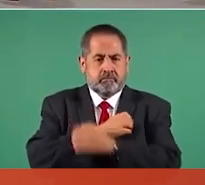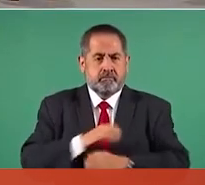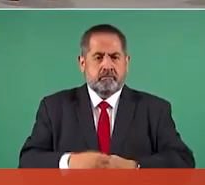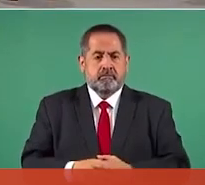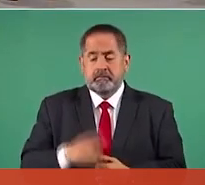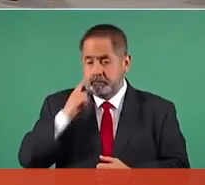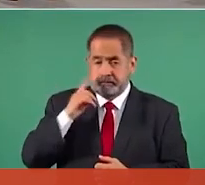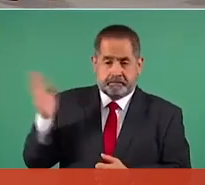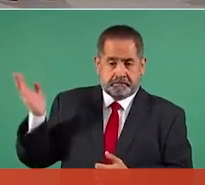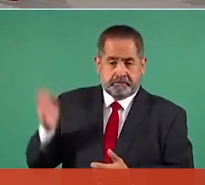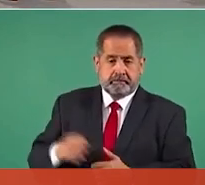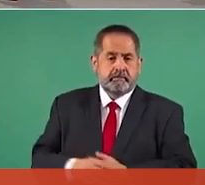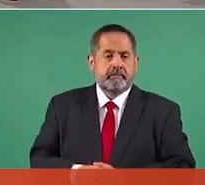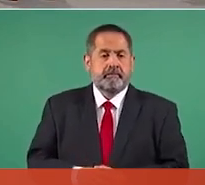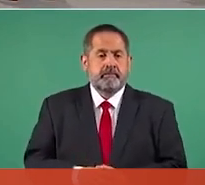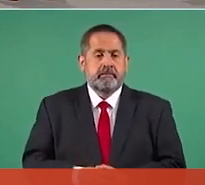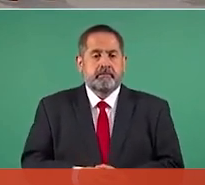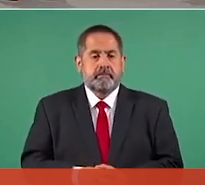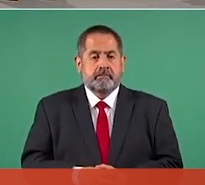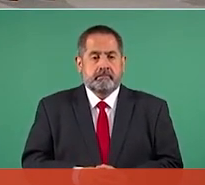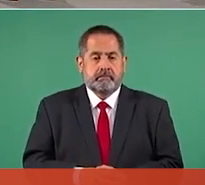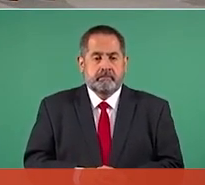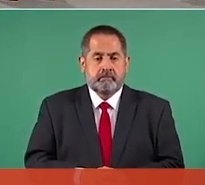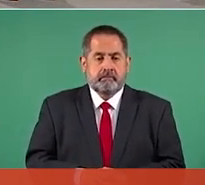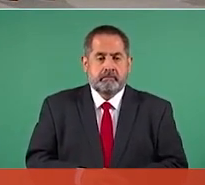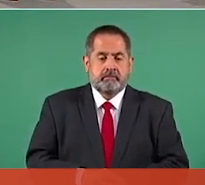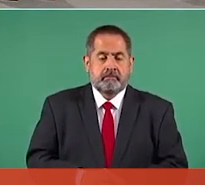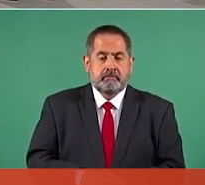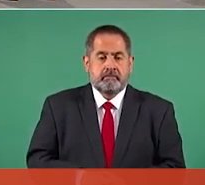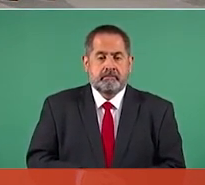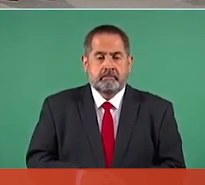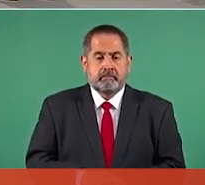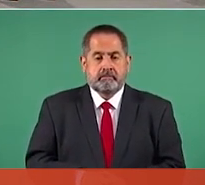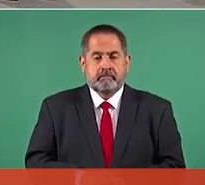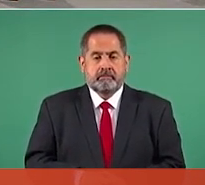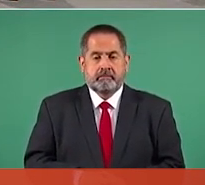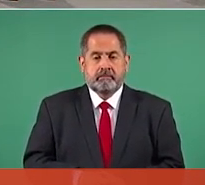Y esto, además, ¿de quién es? Ah,